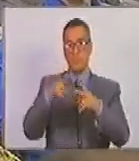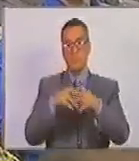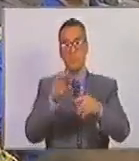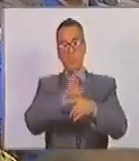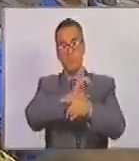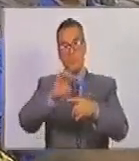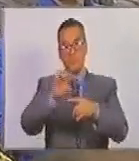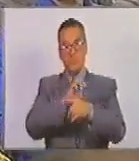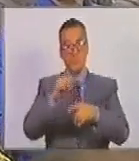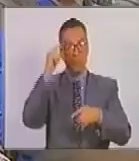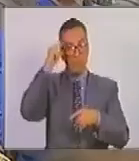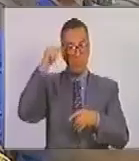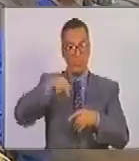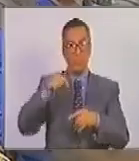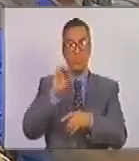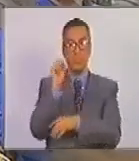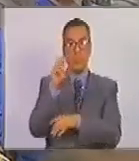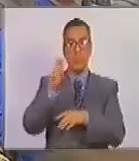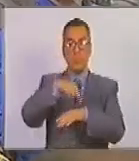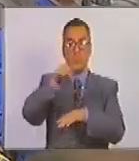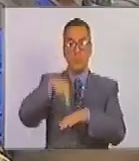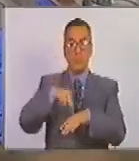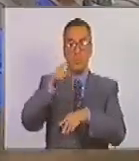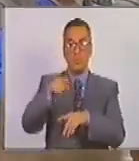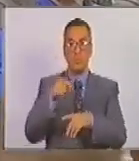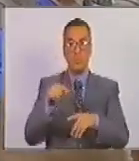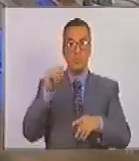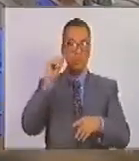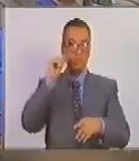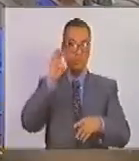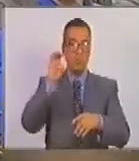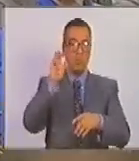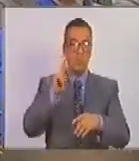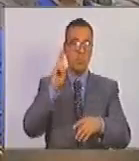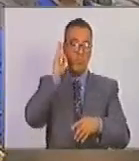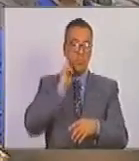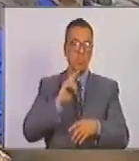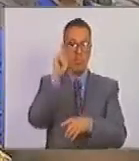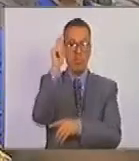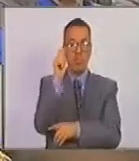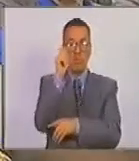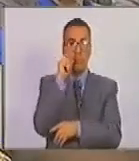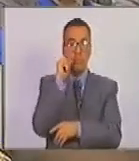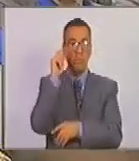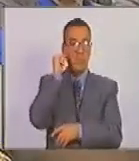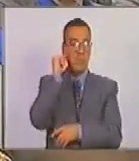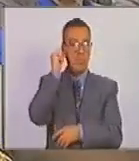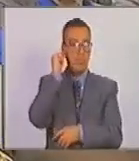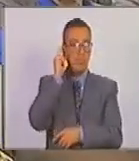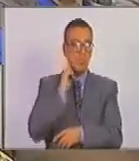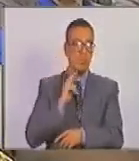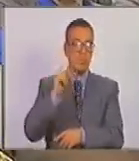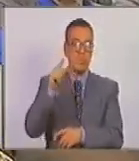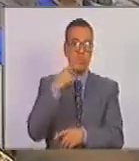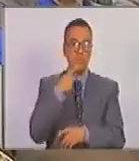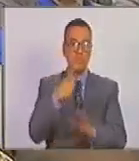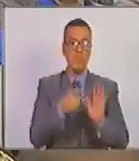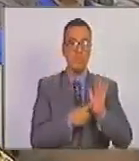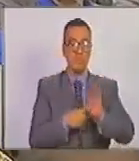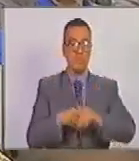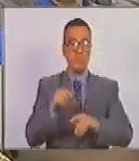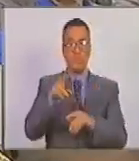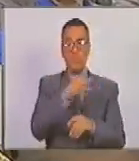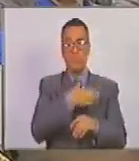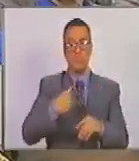hoy desde esta asamblea desde la patria de Bolívar los diputados y diputadas de la patria rendimos y no